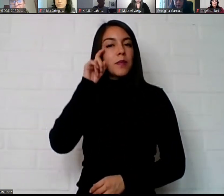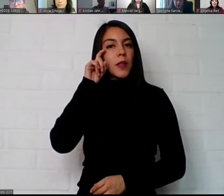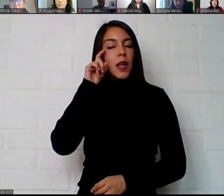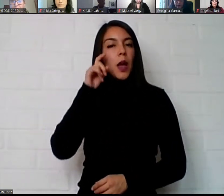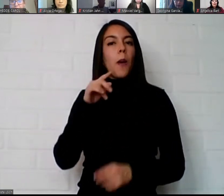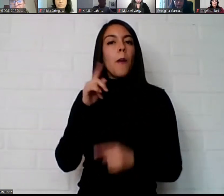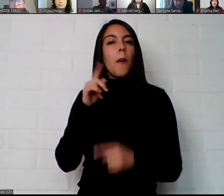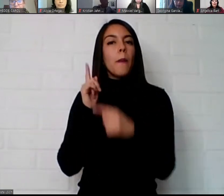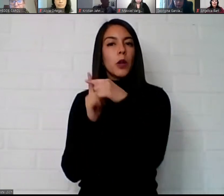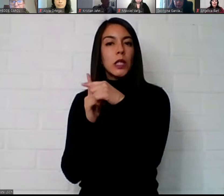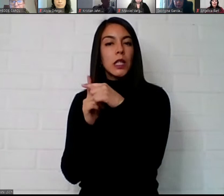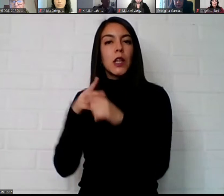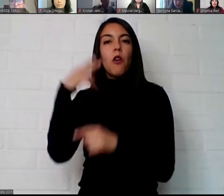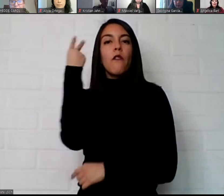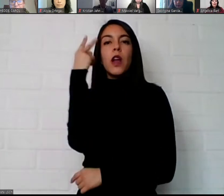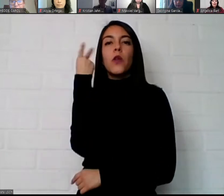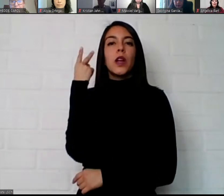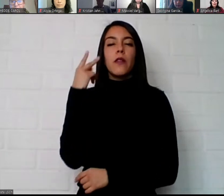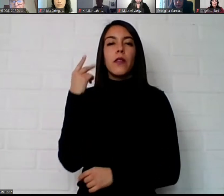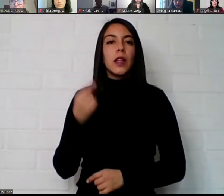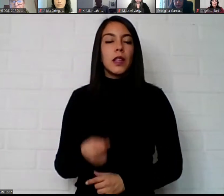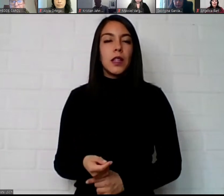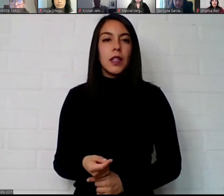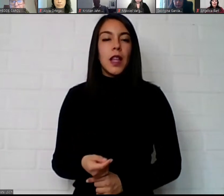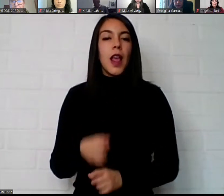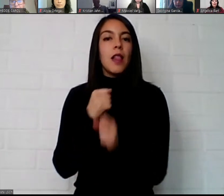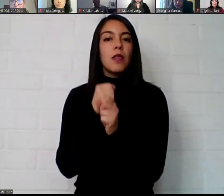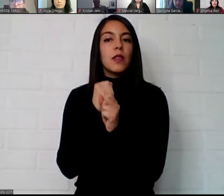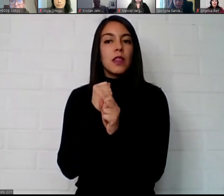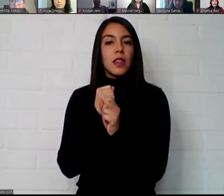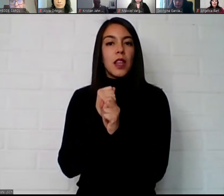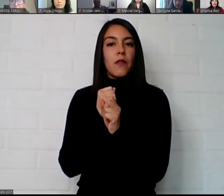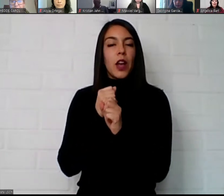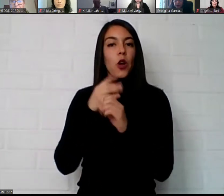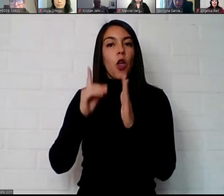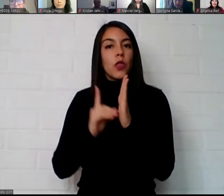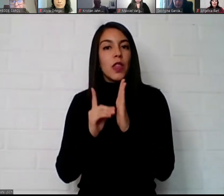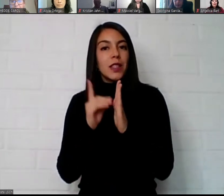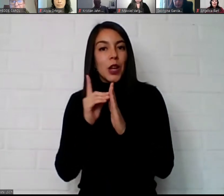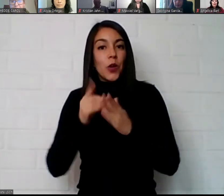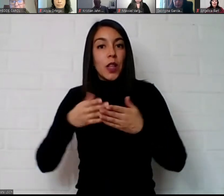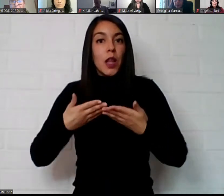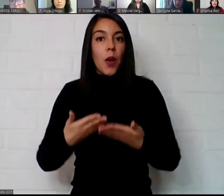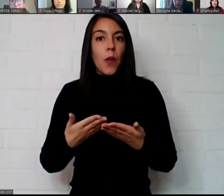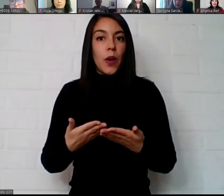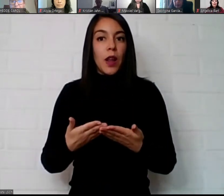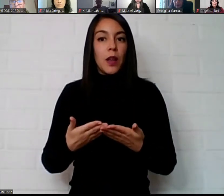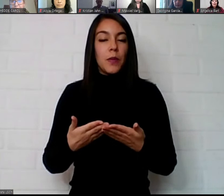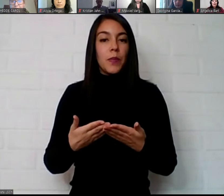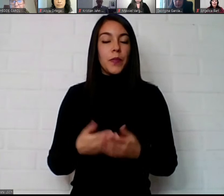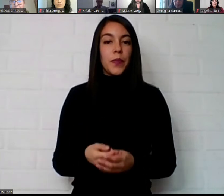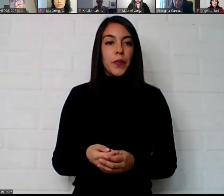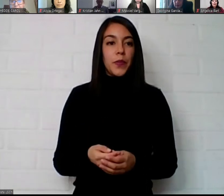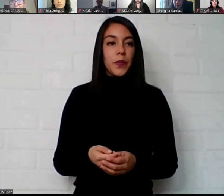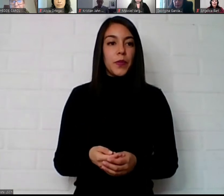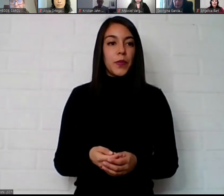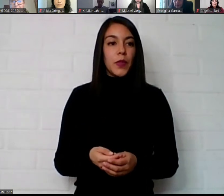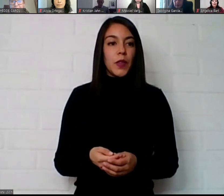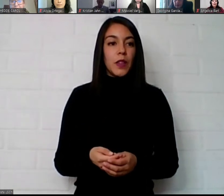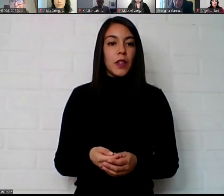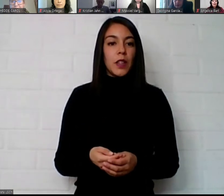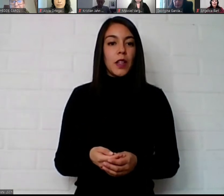positivo es valorable en el fondo el trabajo que están desarrollando en este minuto y de esa perspectiva hay que yo creo que